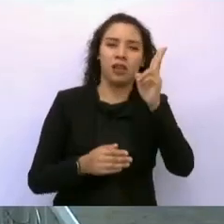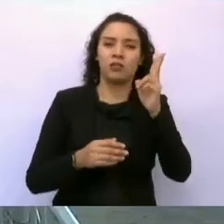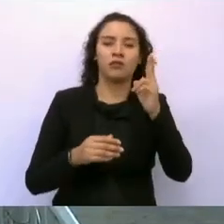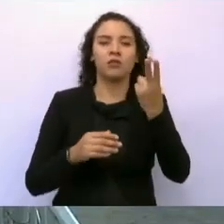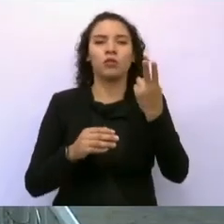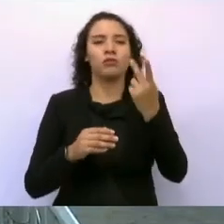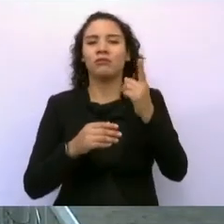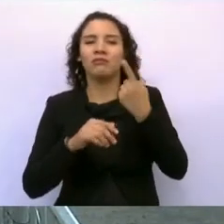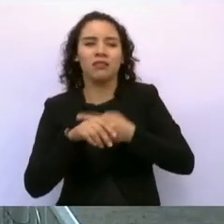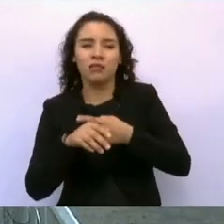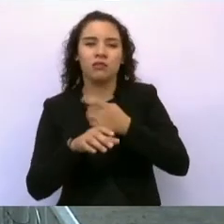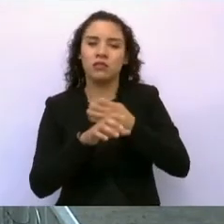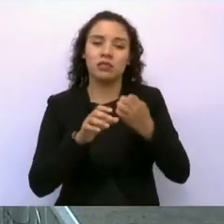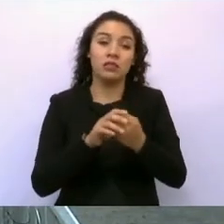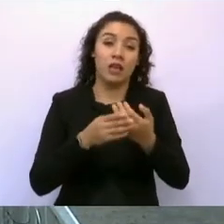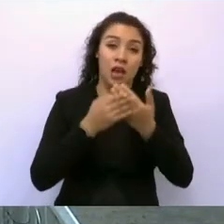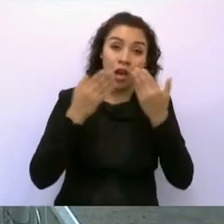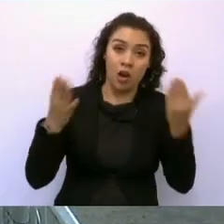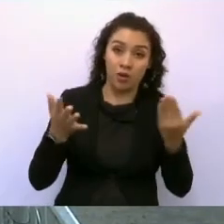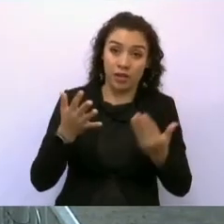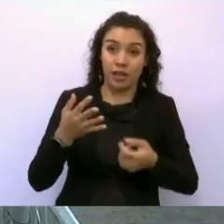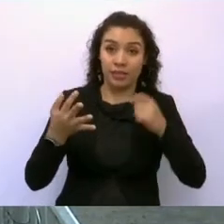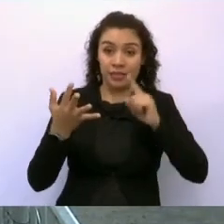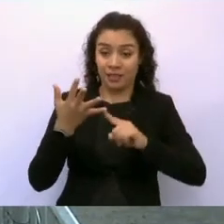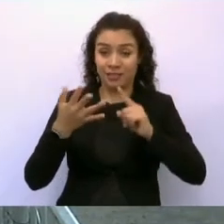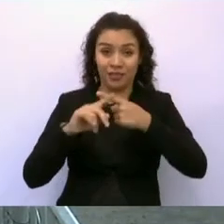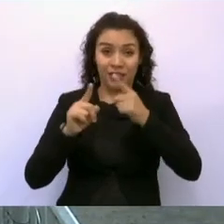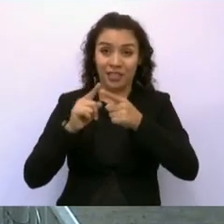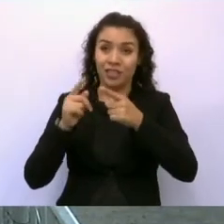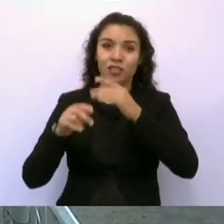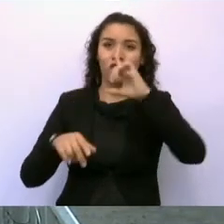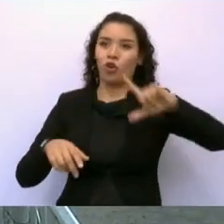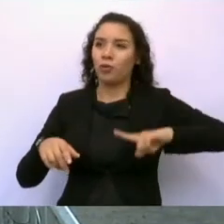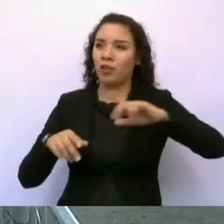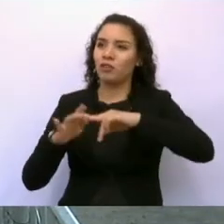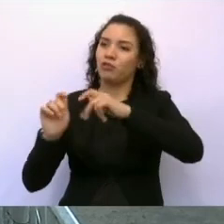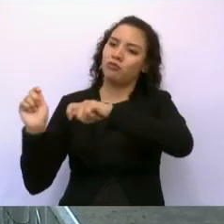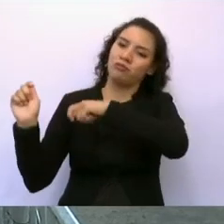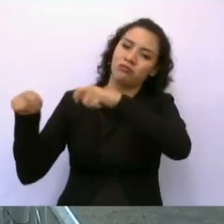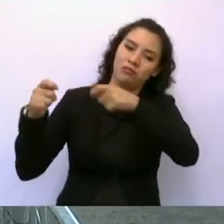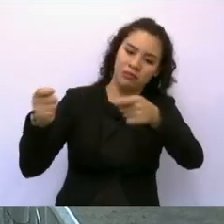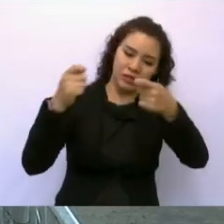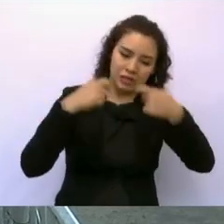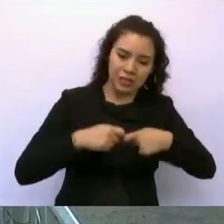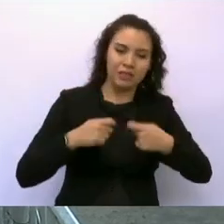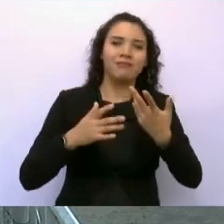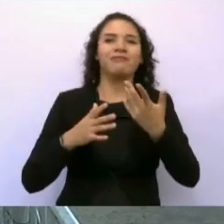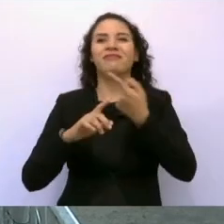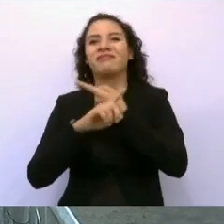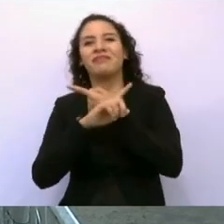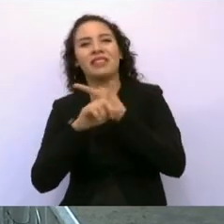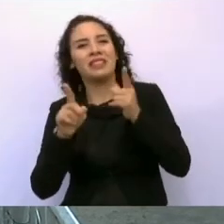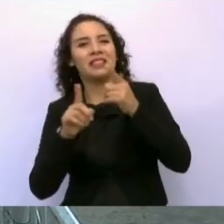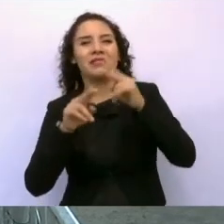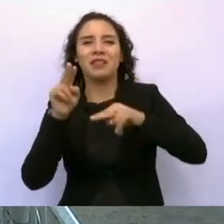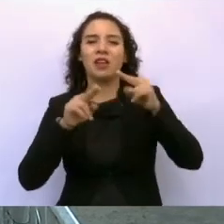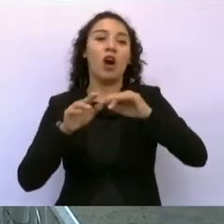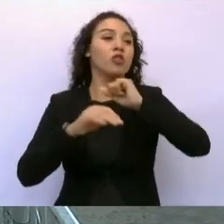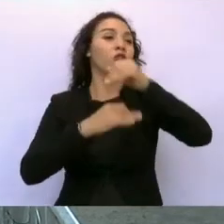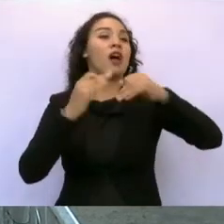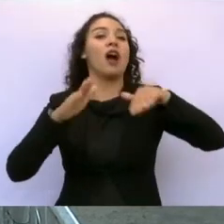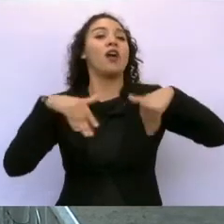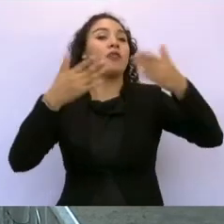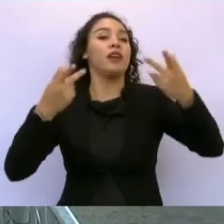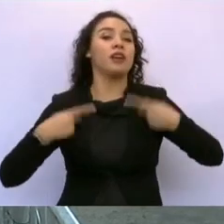Autoridades de los tres órdenes de gobierno, servidores públicos, prestadores de servicios y población en